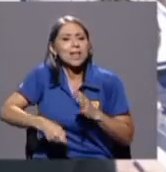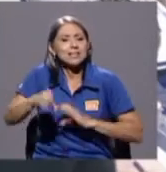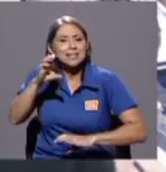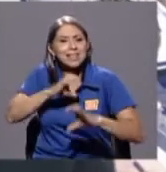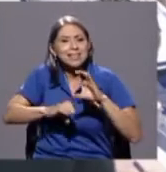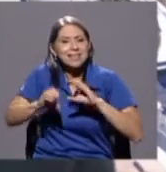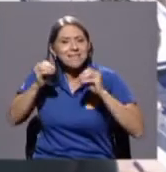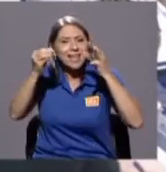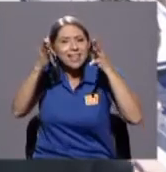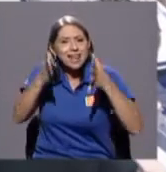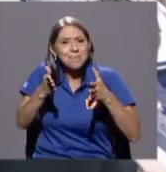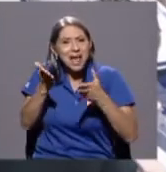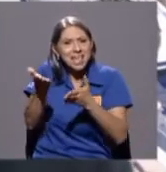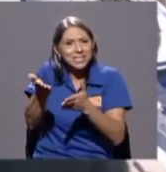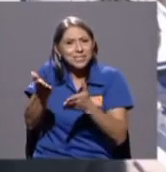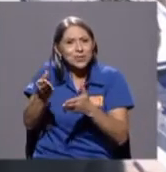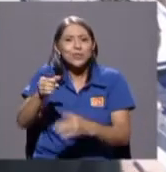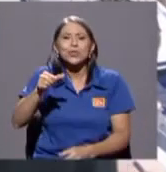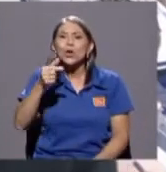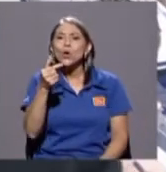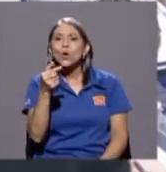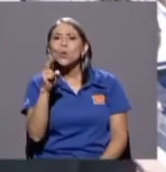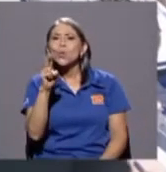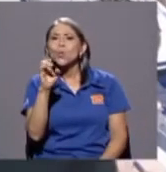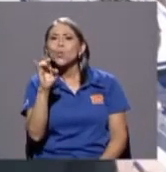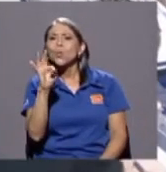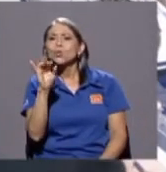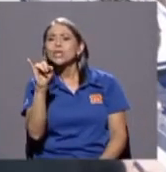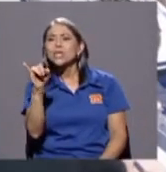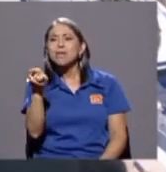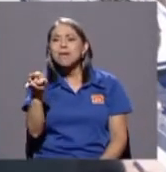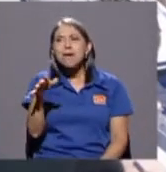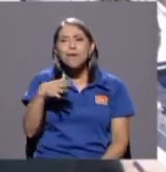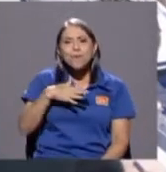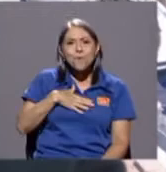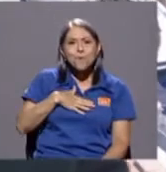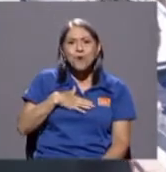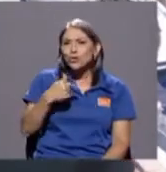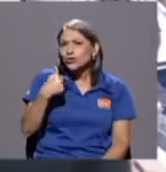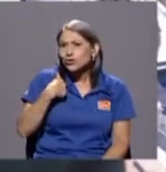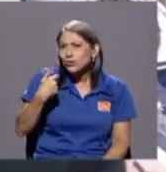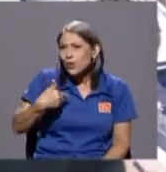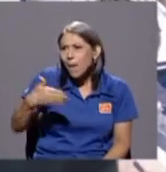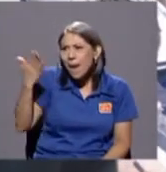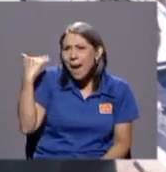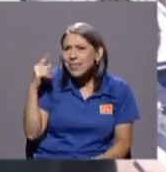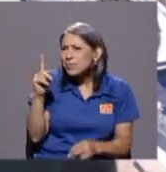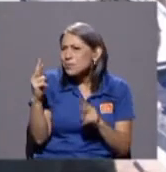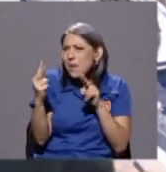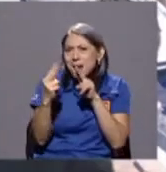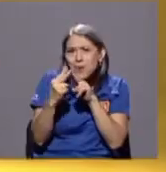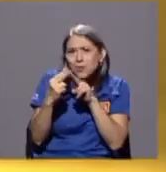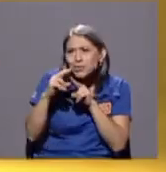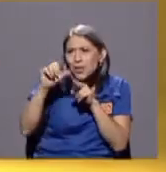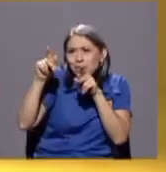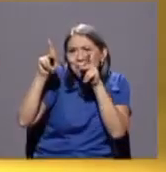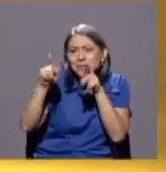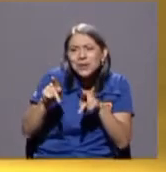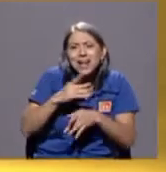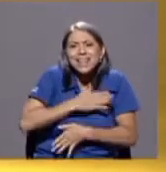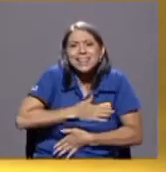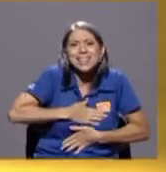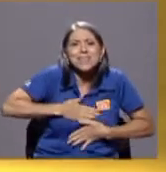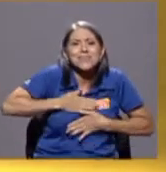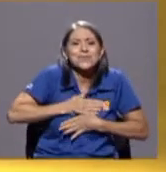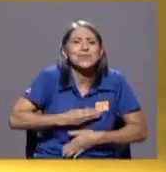guti yo no conocí a ningún amigo no he conocido a ningún amigo que disfrutara tanto de la